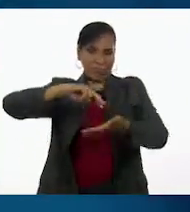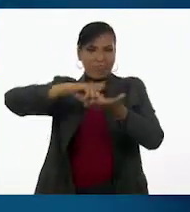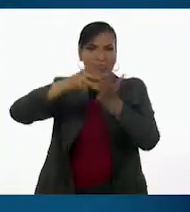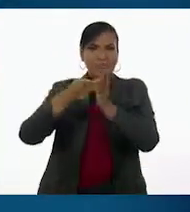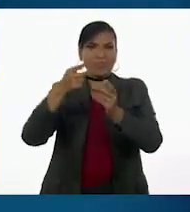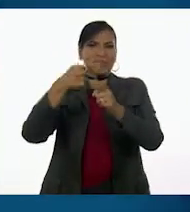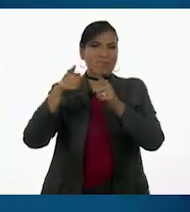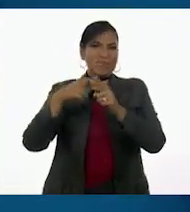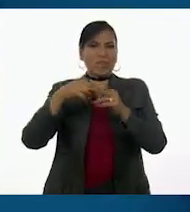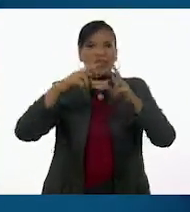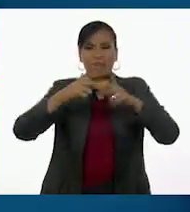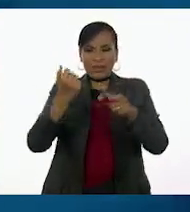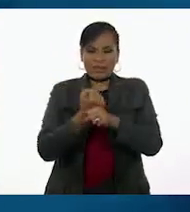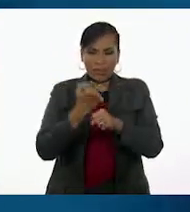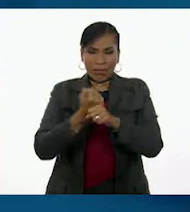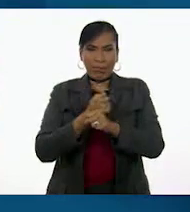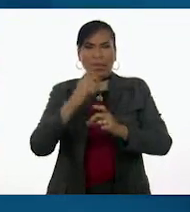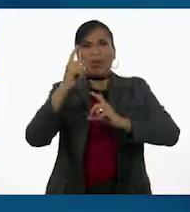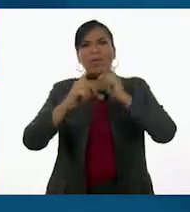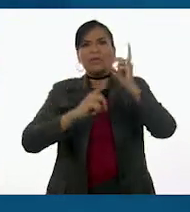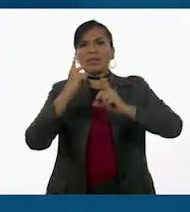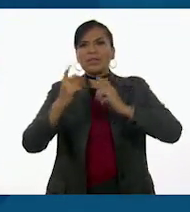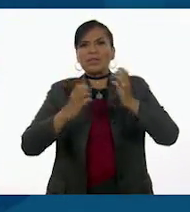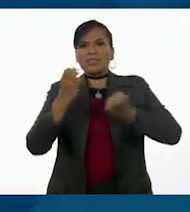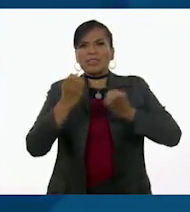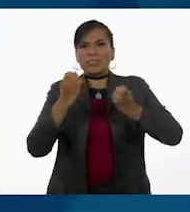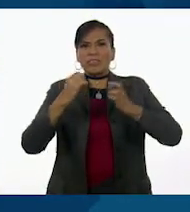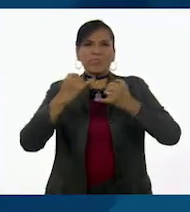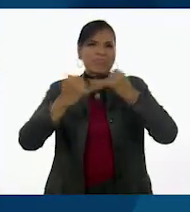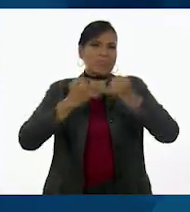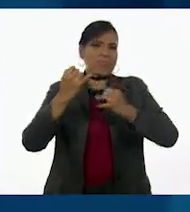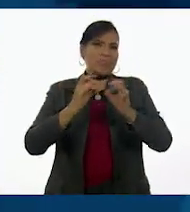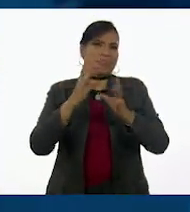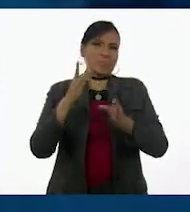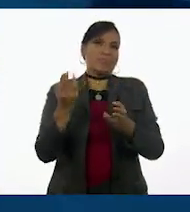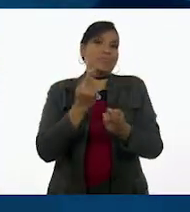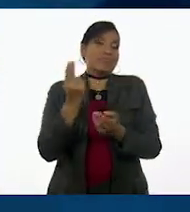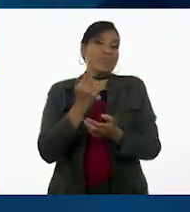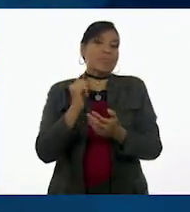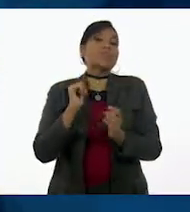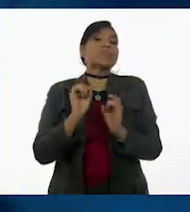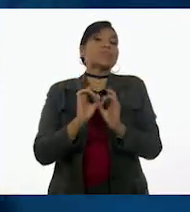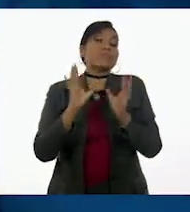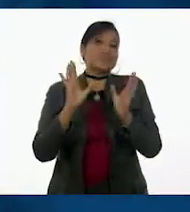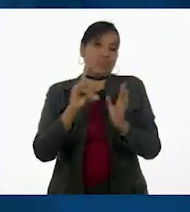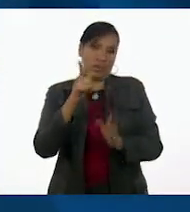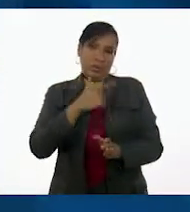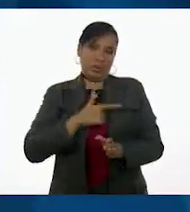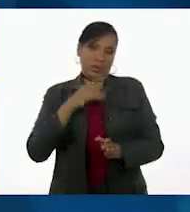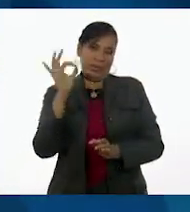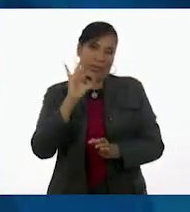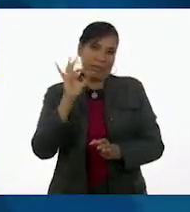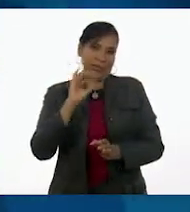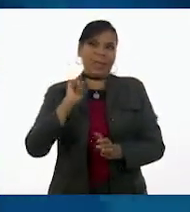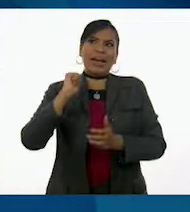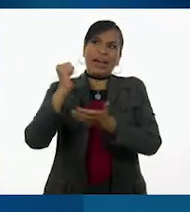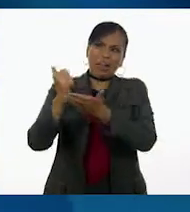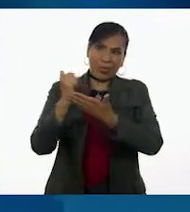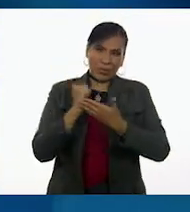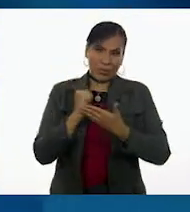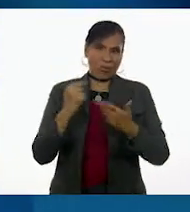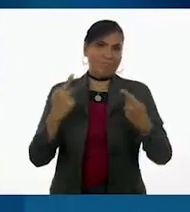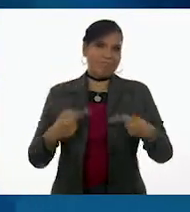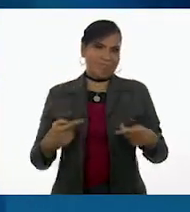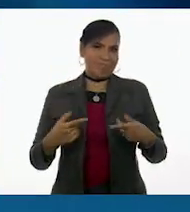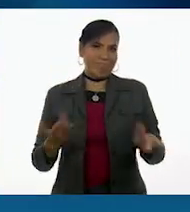los zapatos o el pants jugando. Y quizá en esa ocasión necesitaste o te hubiera gustado que alguien te echara